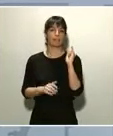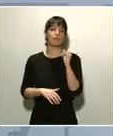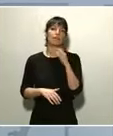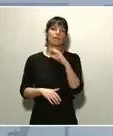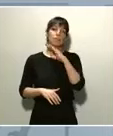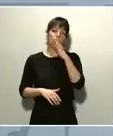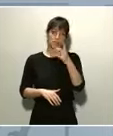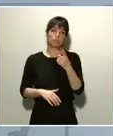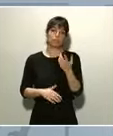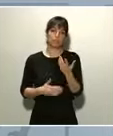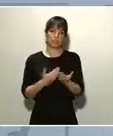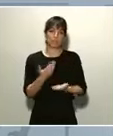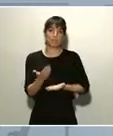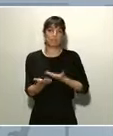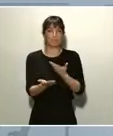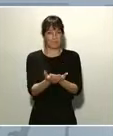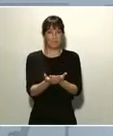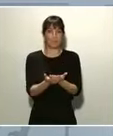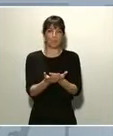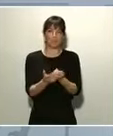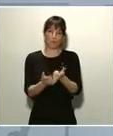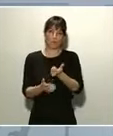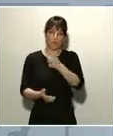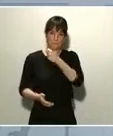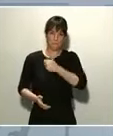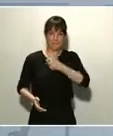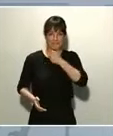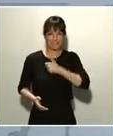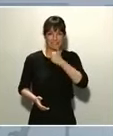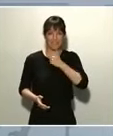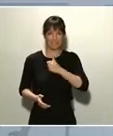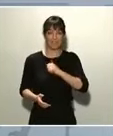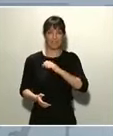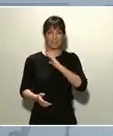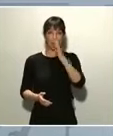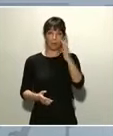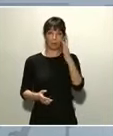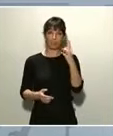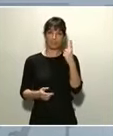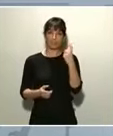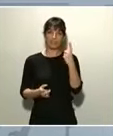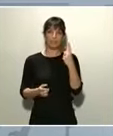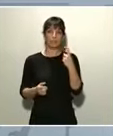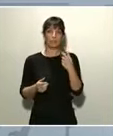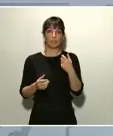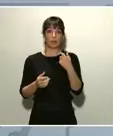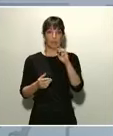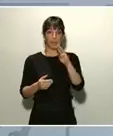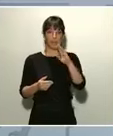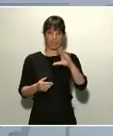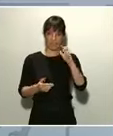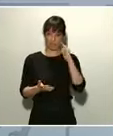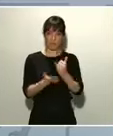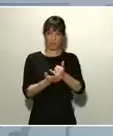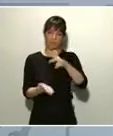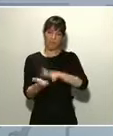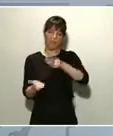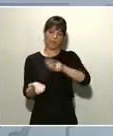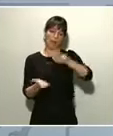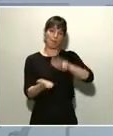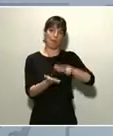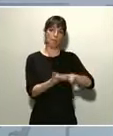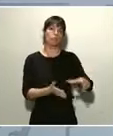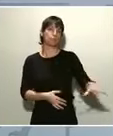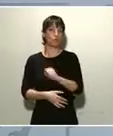sentido, algo de paciencia, porque, evidentemente, lo que necesitamos es homologar todos esos PCRs para que, cuando se hagan los test, pues, lógicamente, el